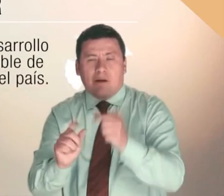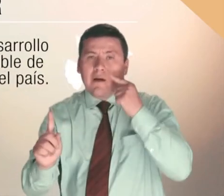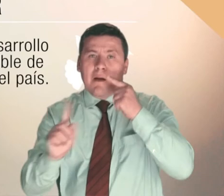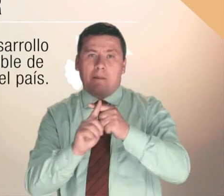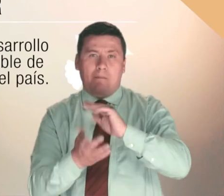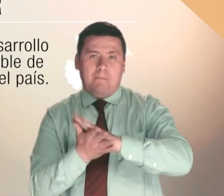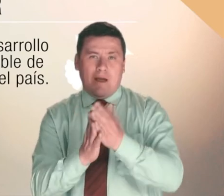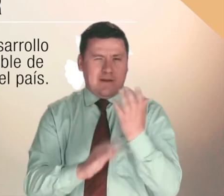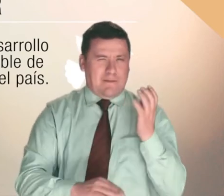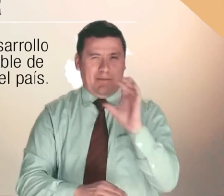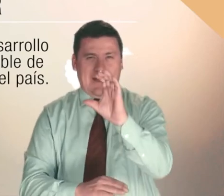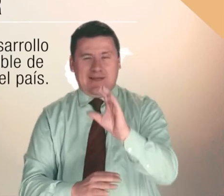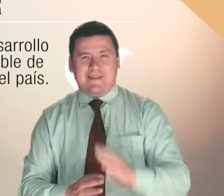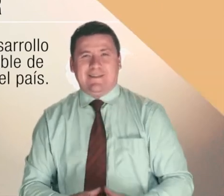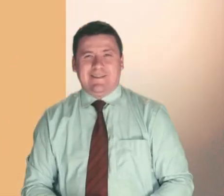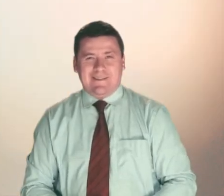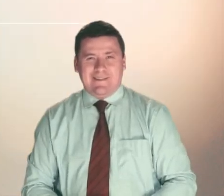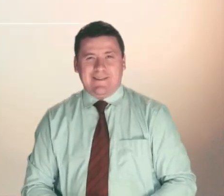paz del país.